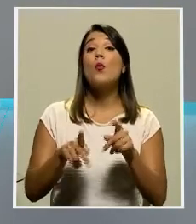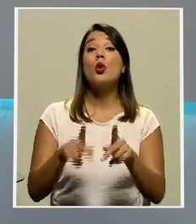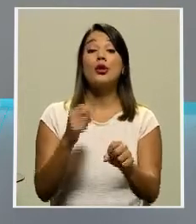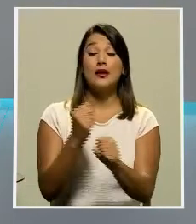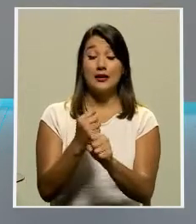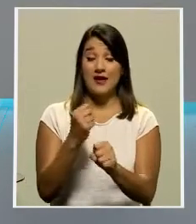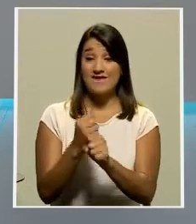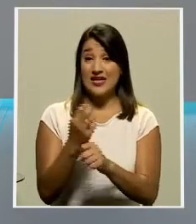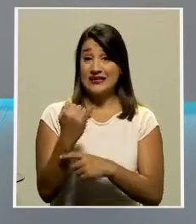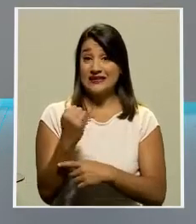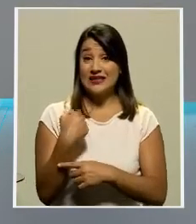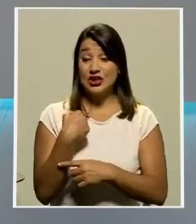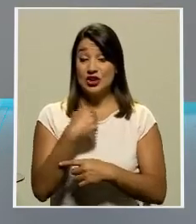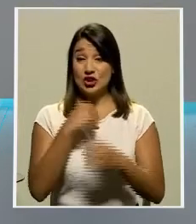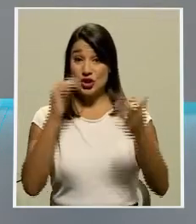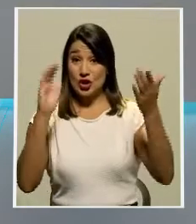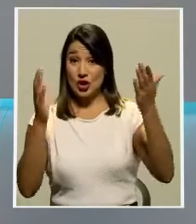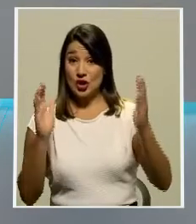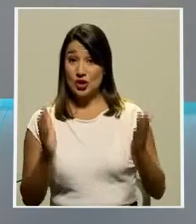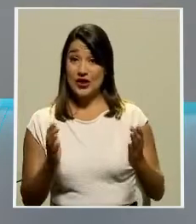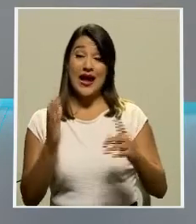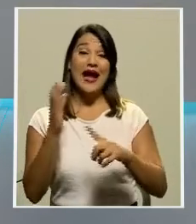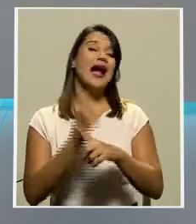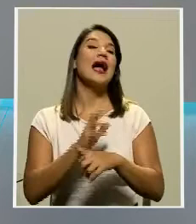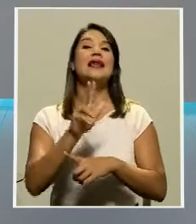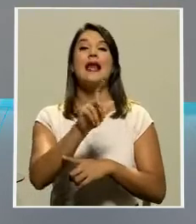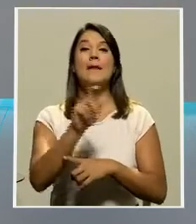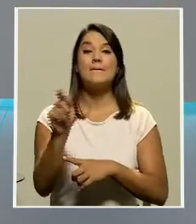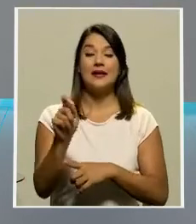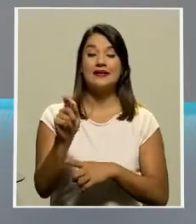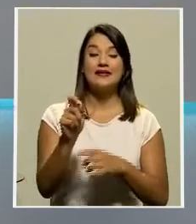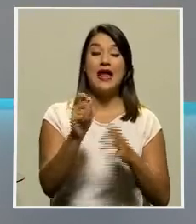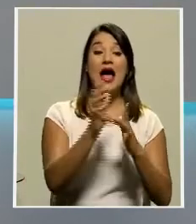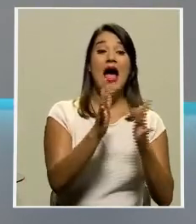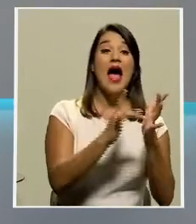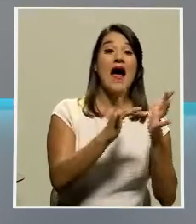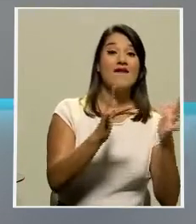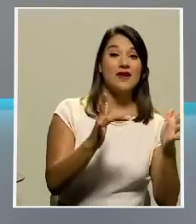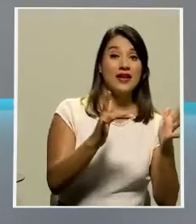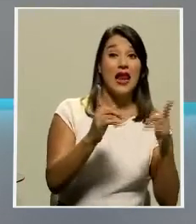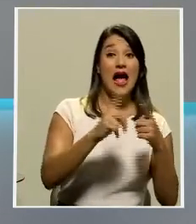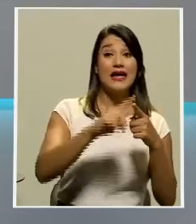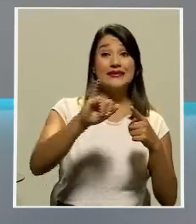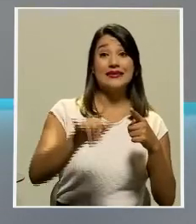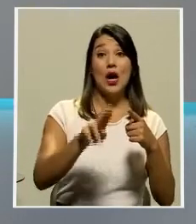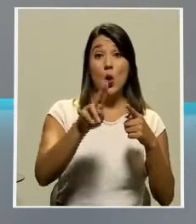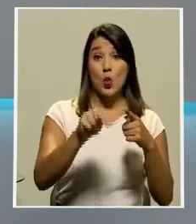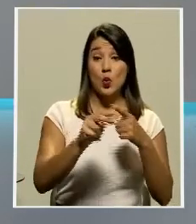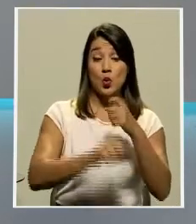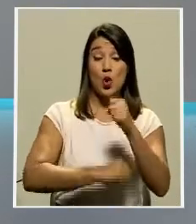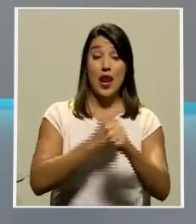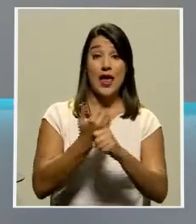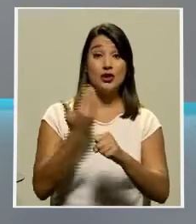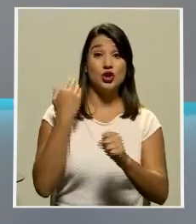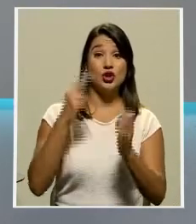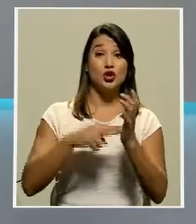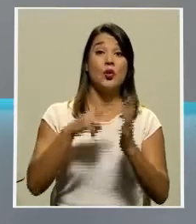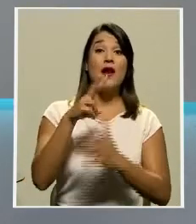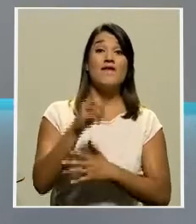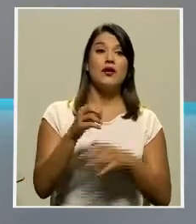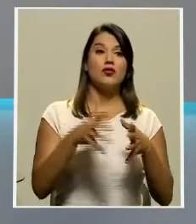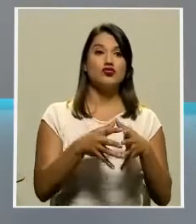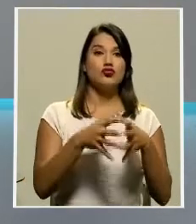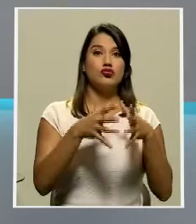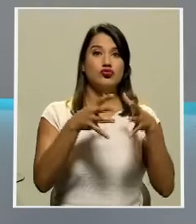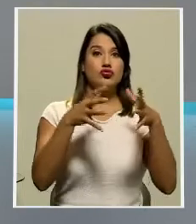comparación de manera trimestral del 2020, entre abril y junio del año anterior se llegó a la tasa de desempleo más